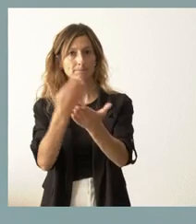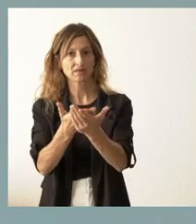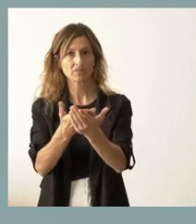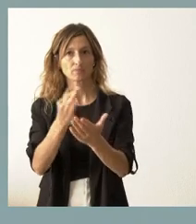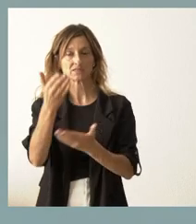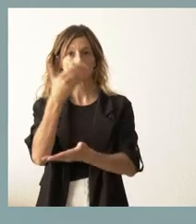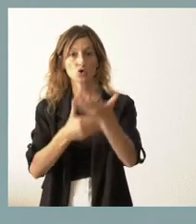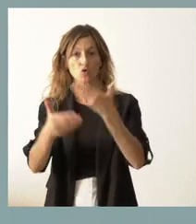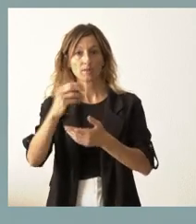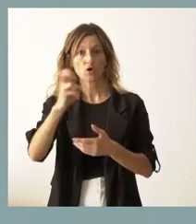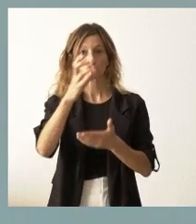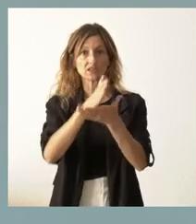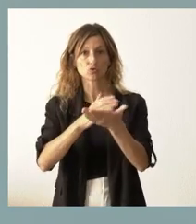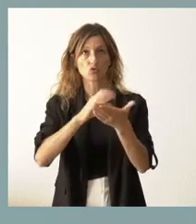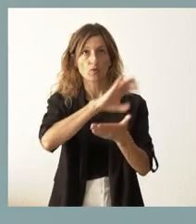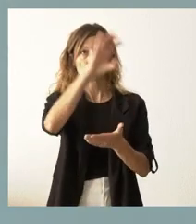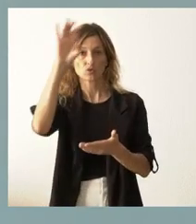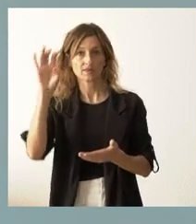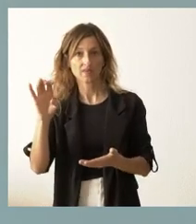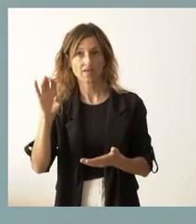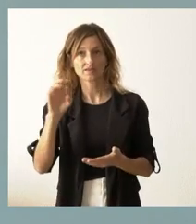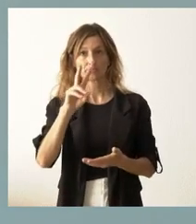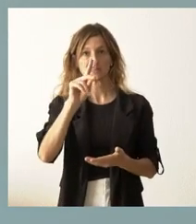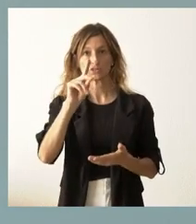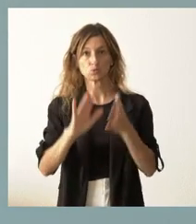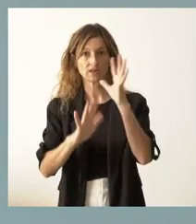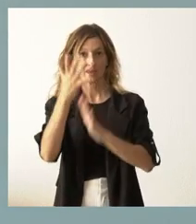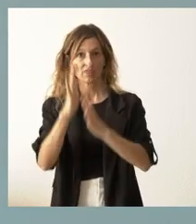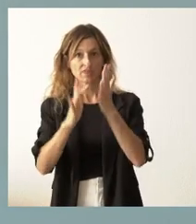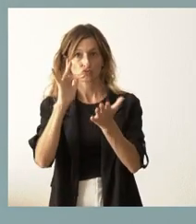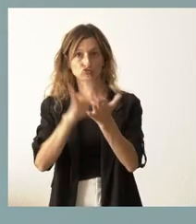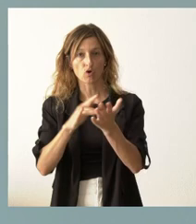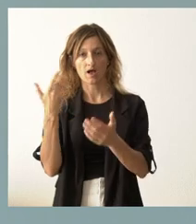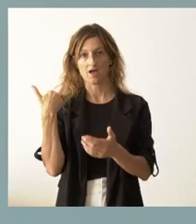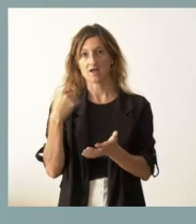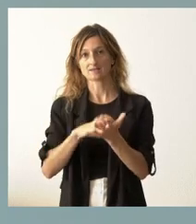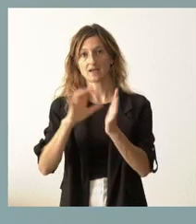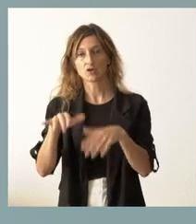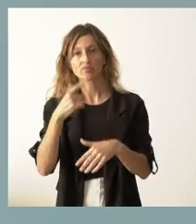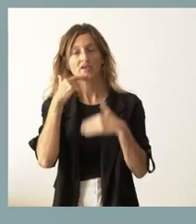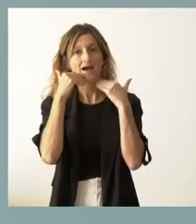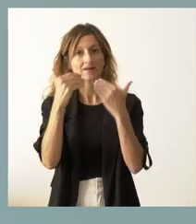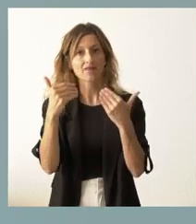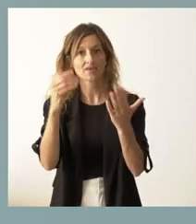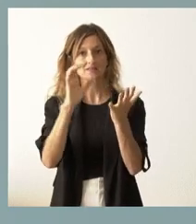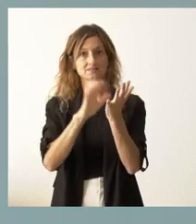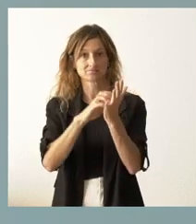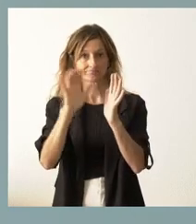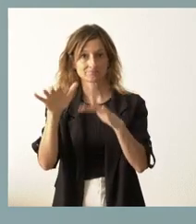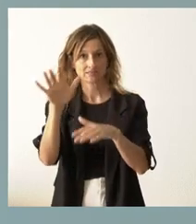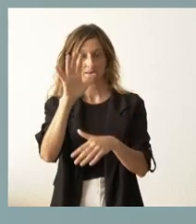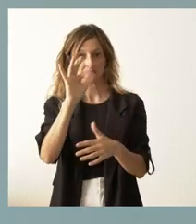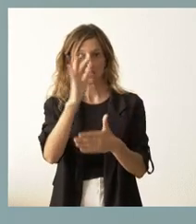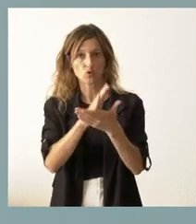colaboración de otras comunidades autónomas en 21 incendios que hemos tenido en Castilla y León. Agradecemos a las comunidades autónomas. Y